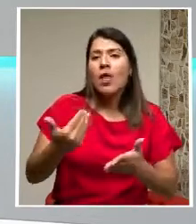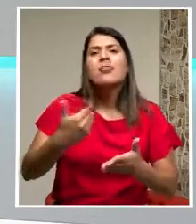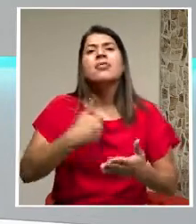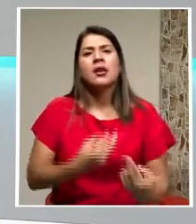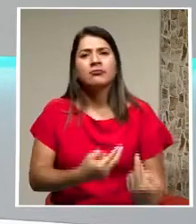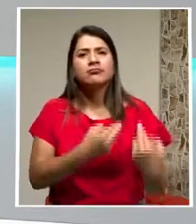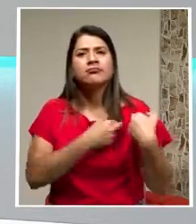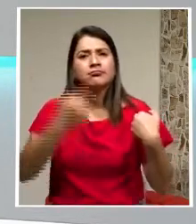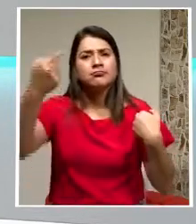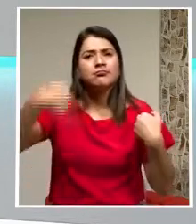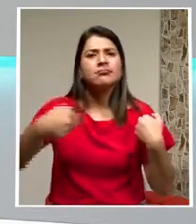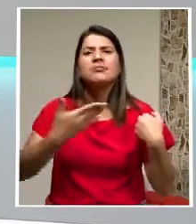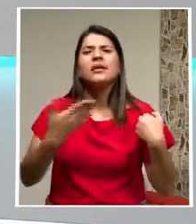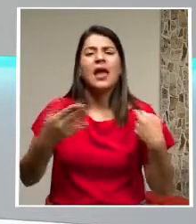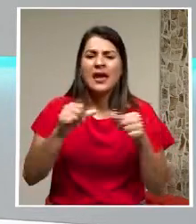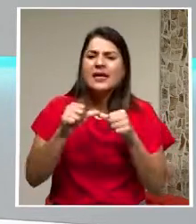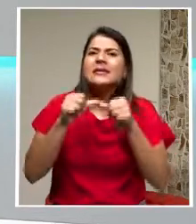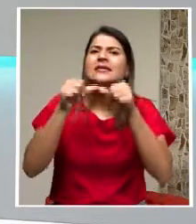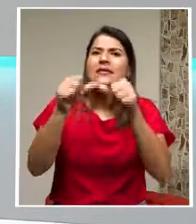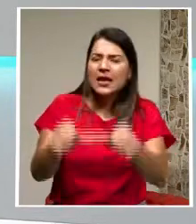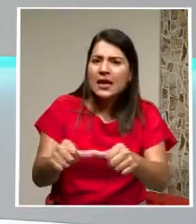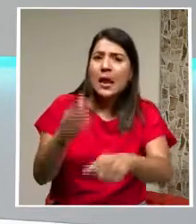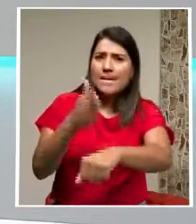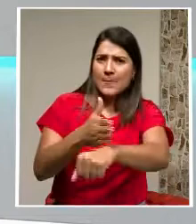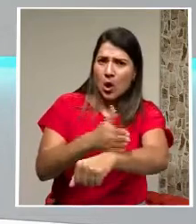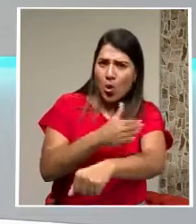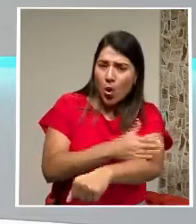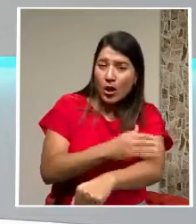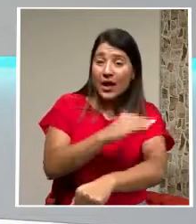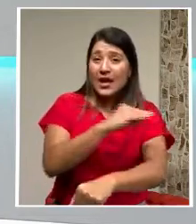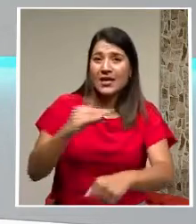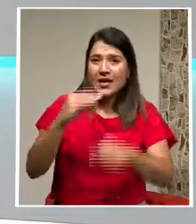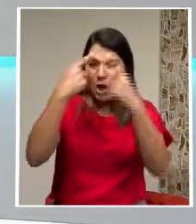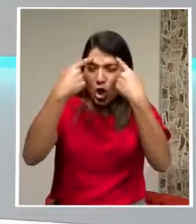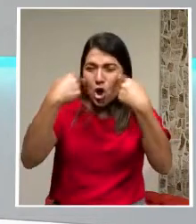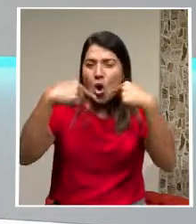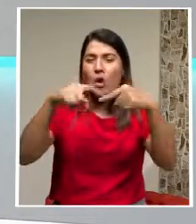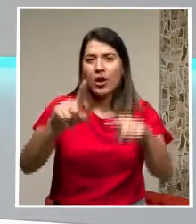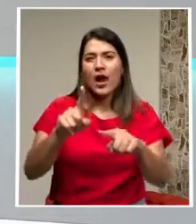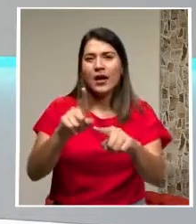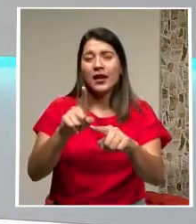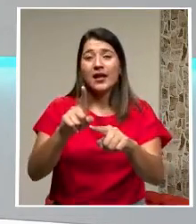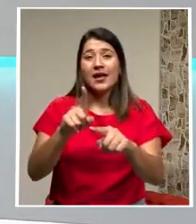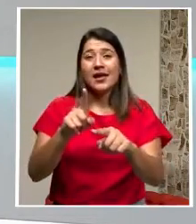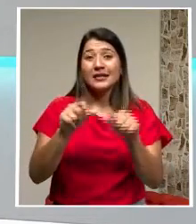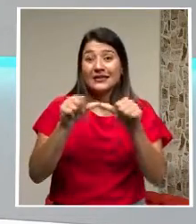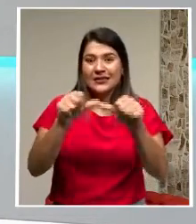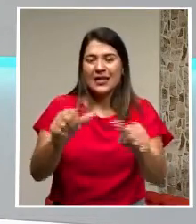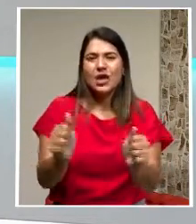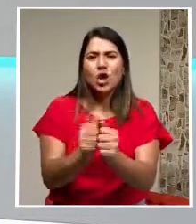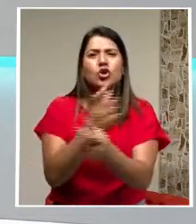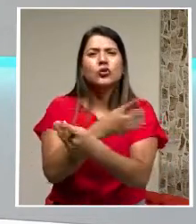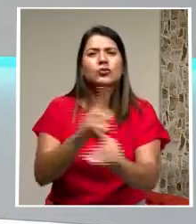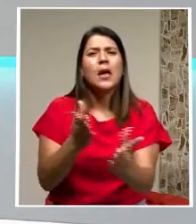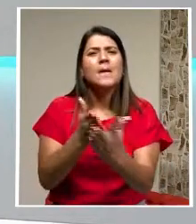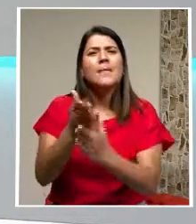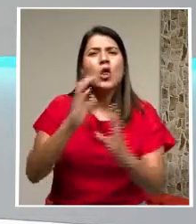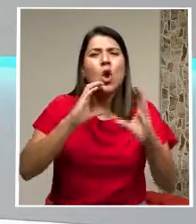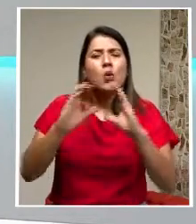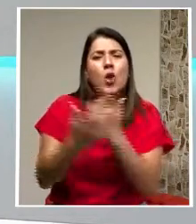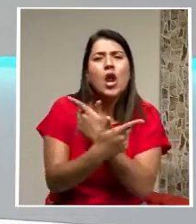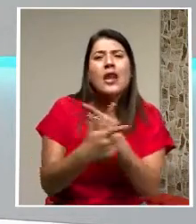De continuar De fortalecer Y de consolidar Esa ruta democrática Medios públicos Que sean libres Que sean